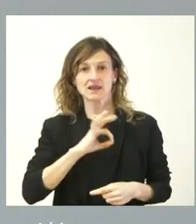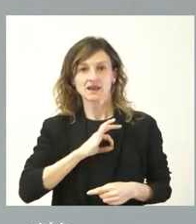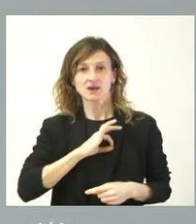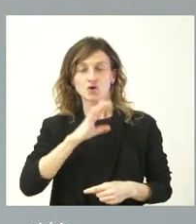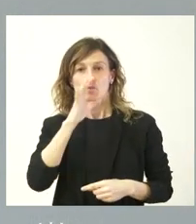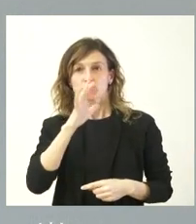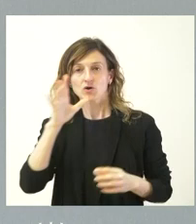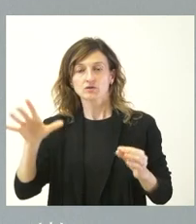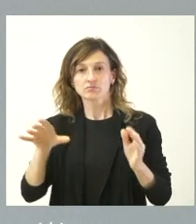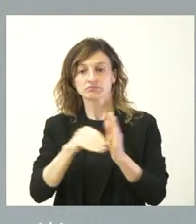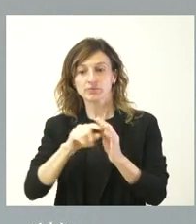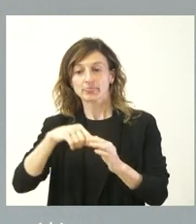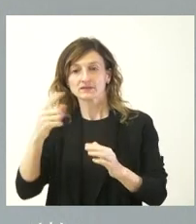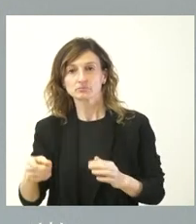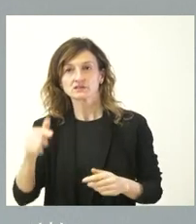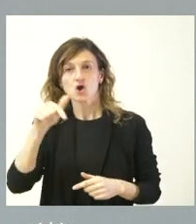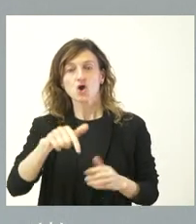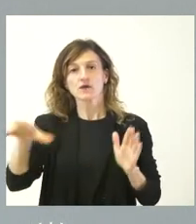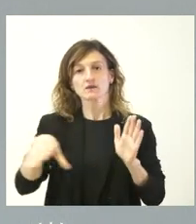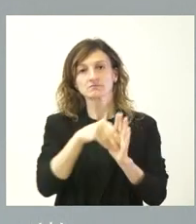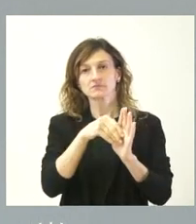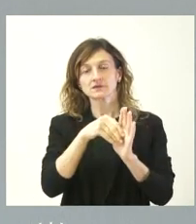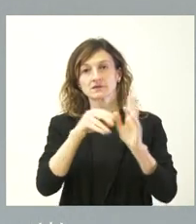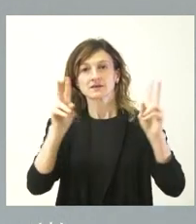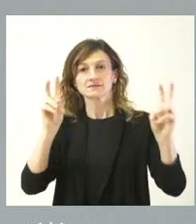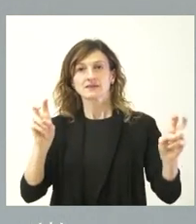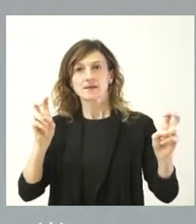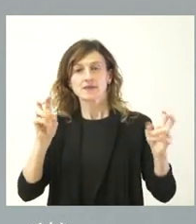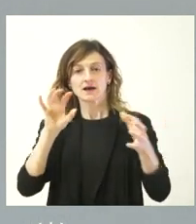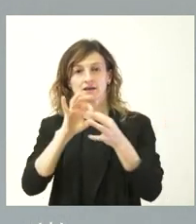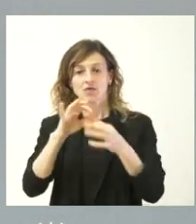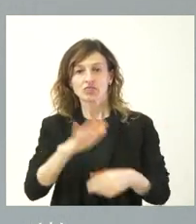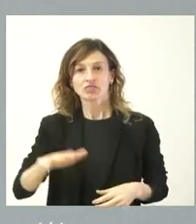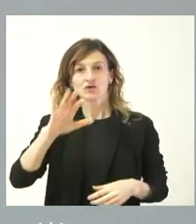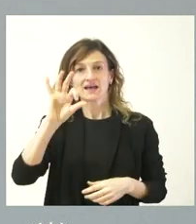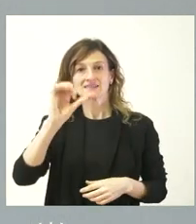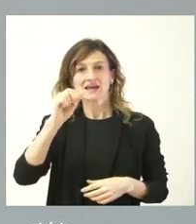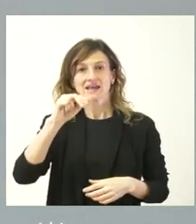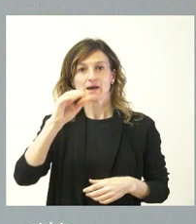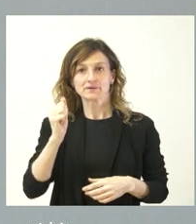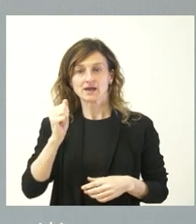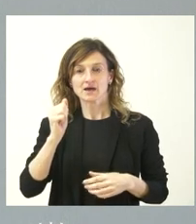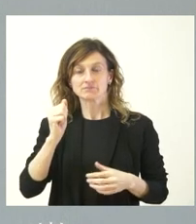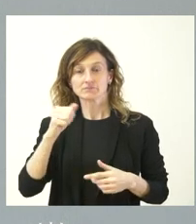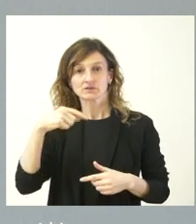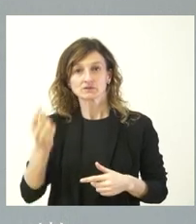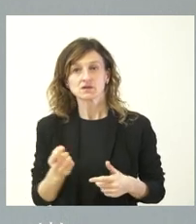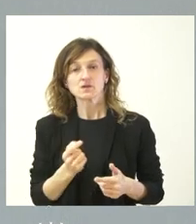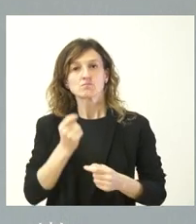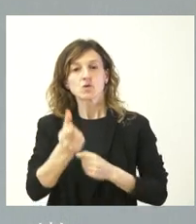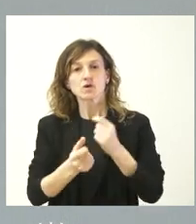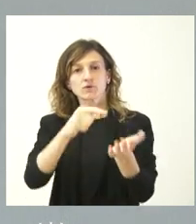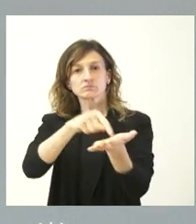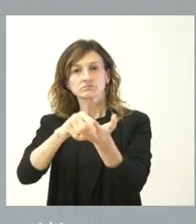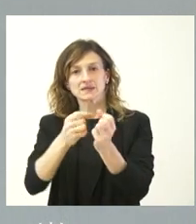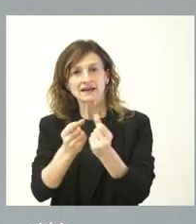incorporaron con posterioridad hoy incorporamos la relativa a la zona de Sanabria porque se han incorporado posteriormente y nosotros seguiremos exigiendo que se incorporen